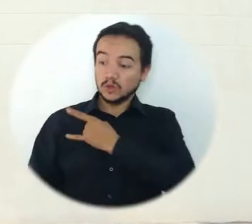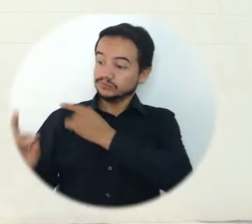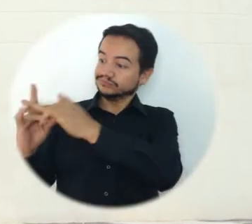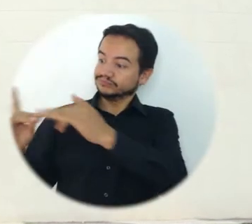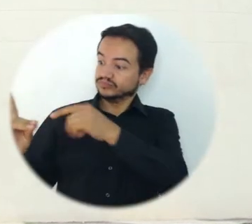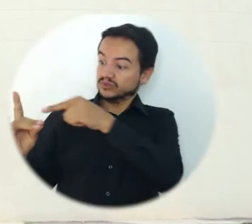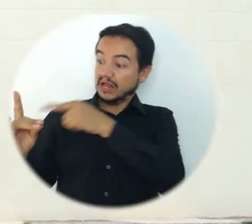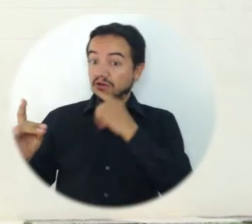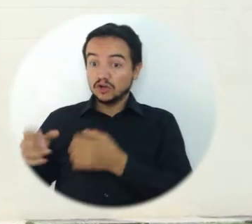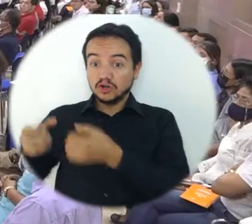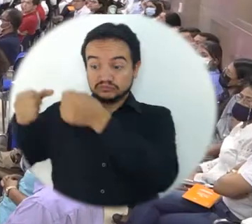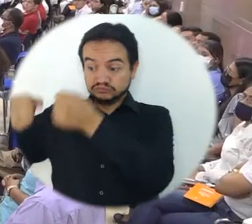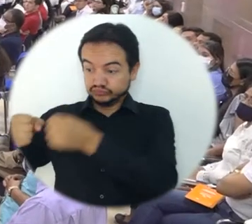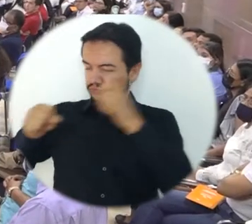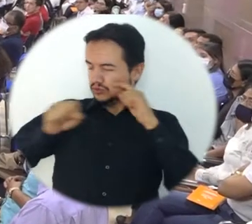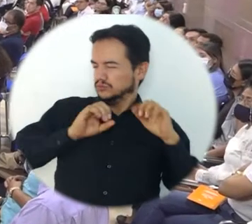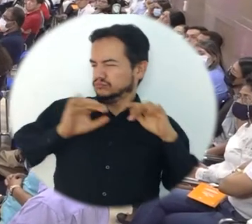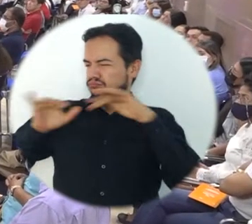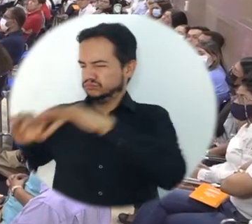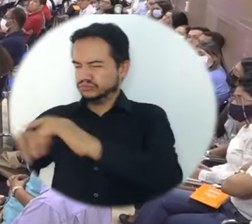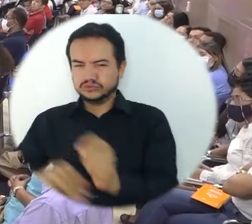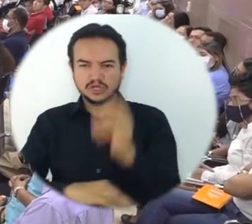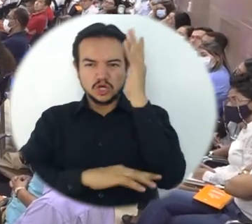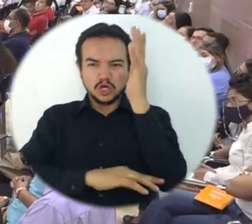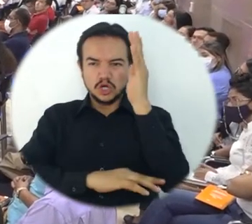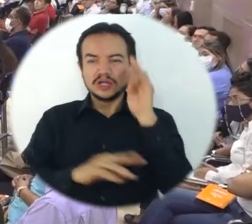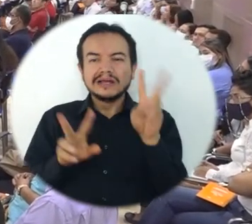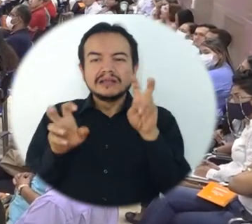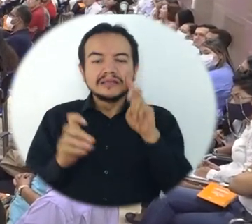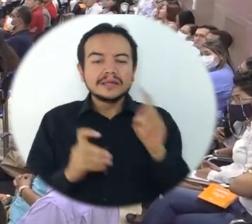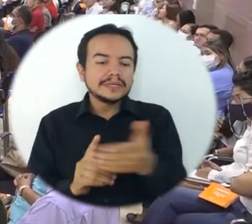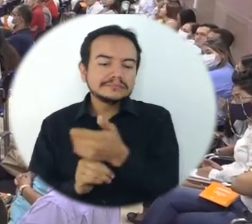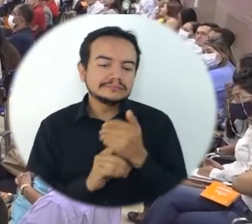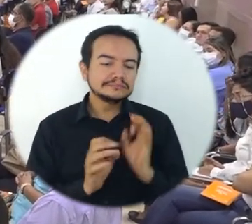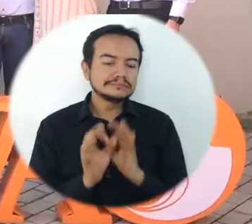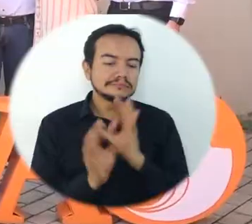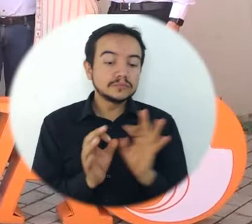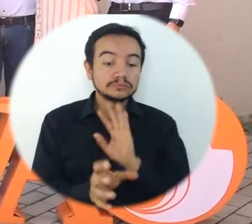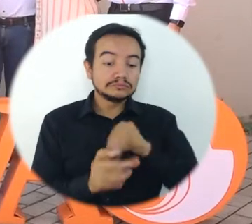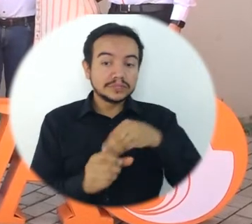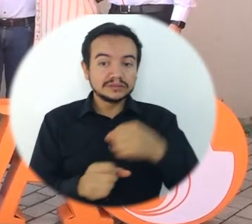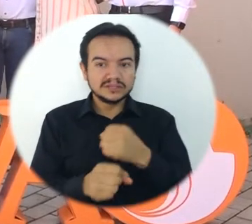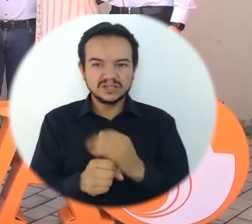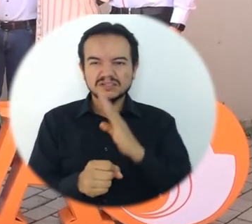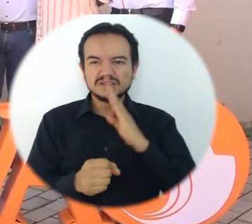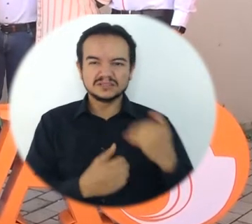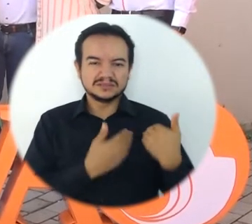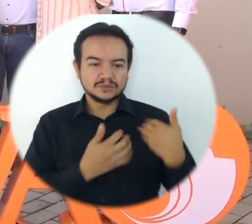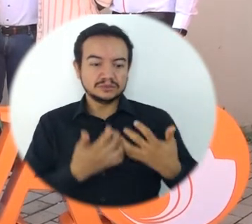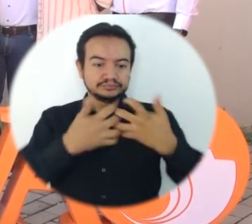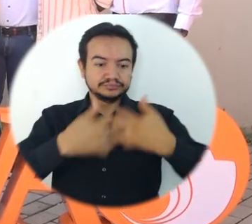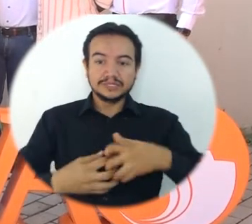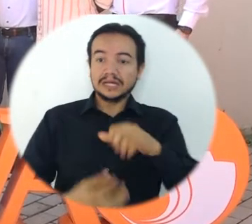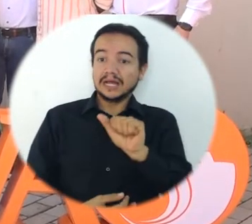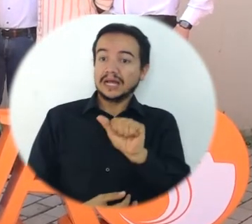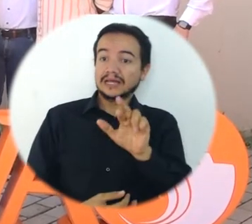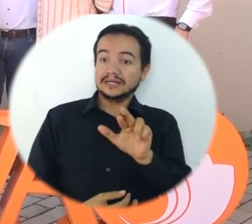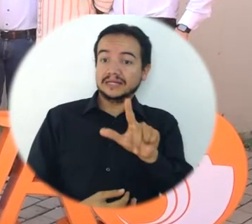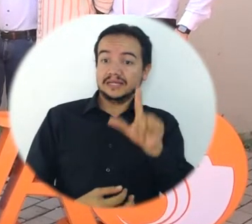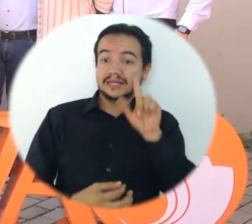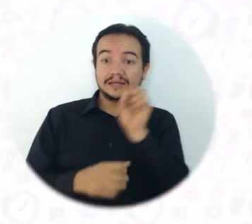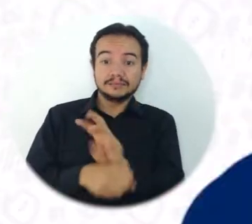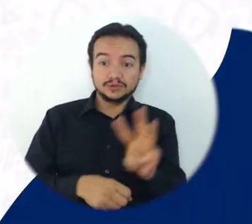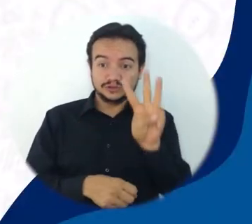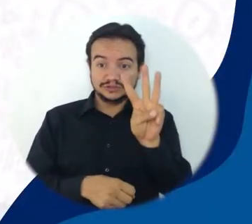La Universidad del Magdalena fue epicentro del Congreso de Seguridad y Salud en el Trabajo, organizado por la Administradora de Riesgos Laborales